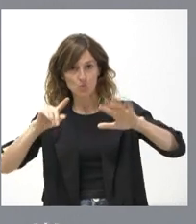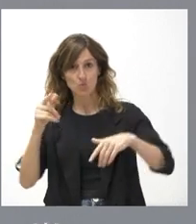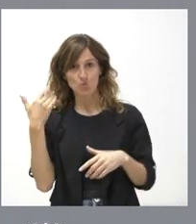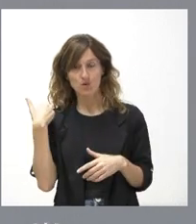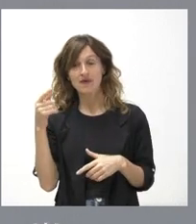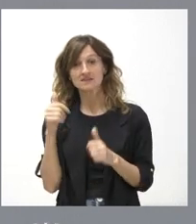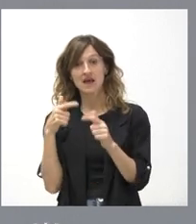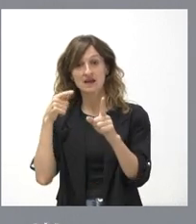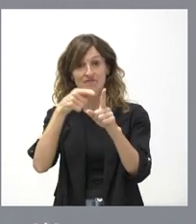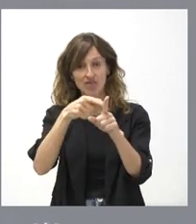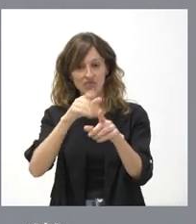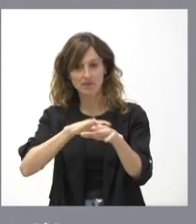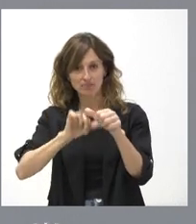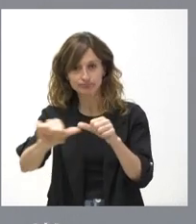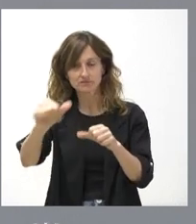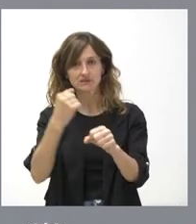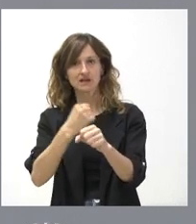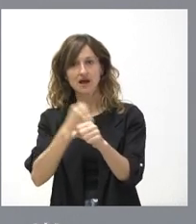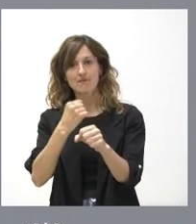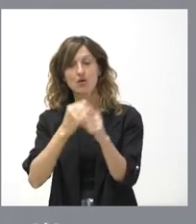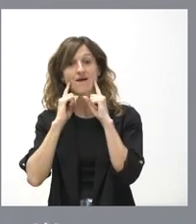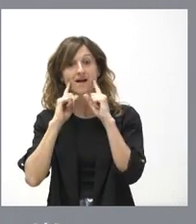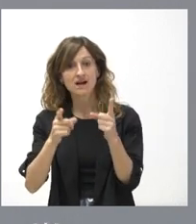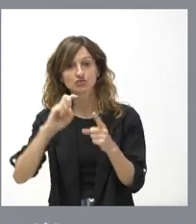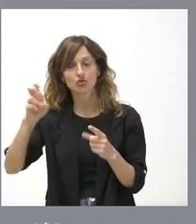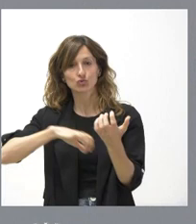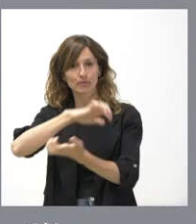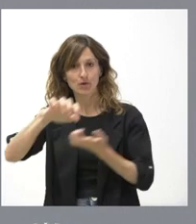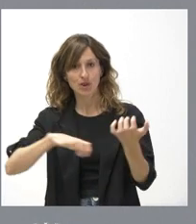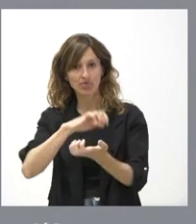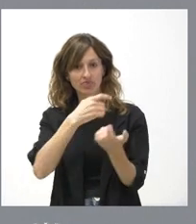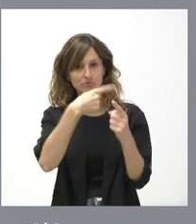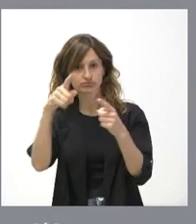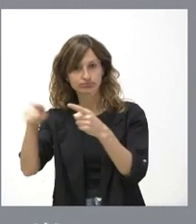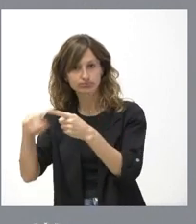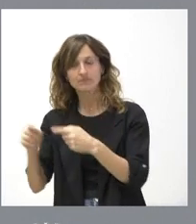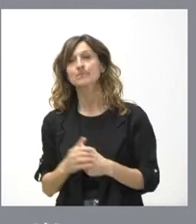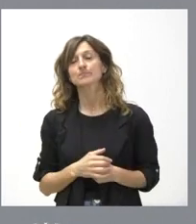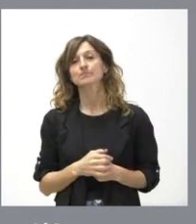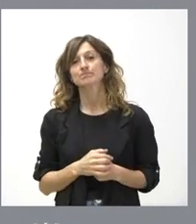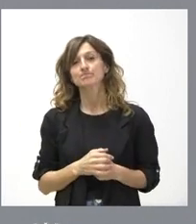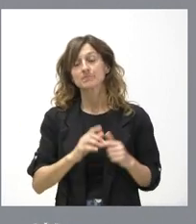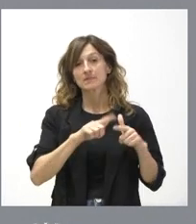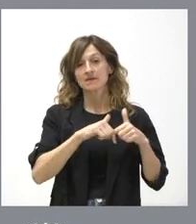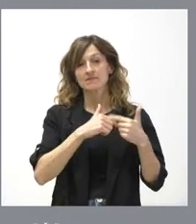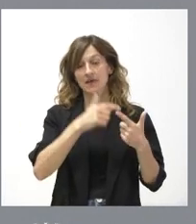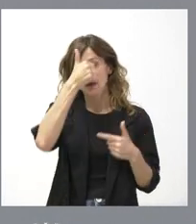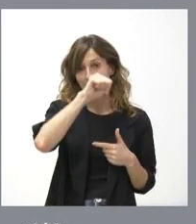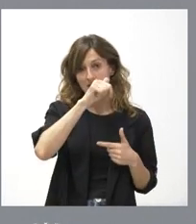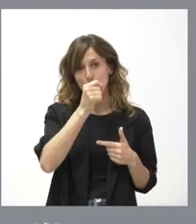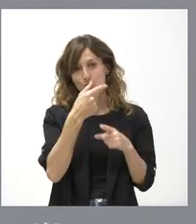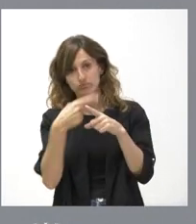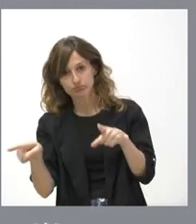que servir de referencia para el trabajo para estos otros casos de violencia, que son distintos de los de violencia de género,